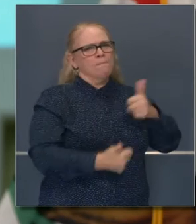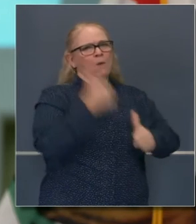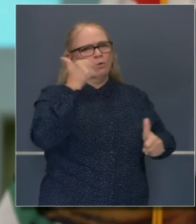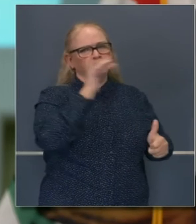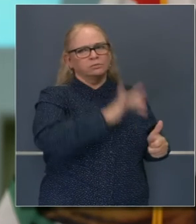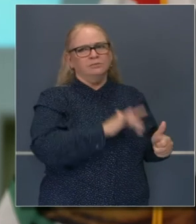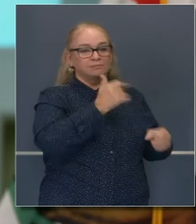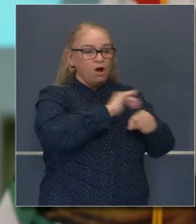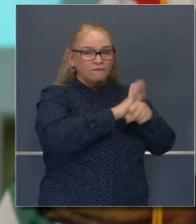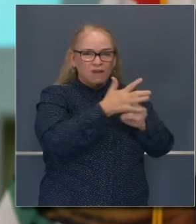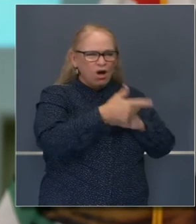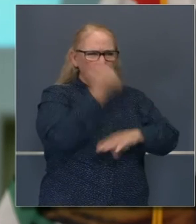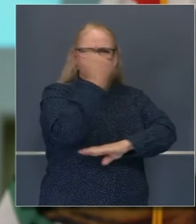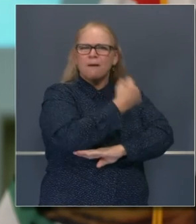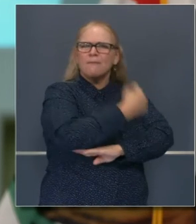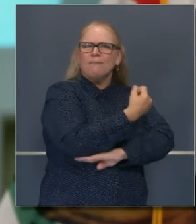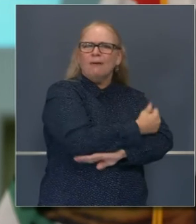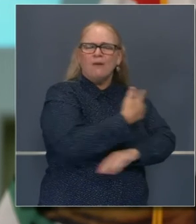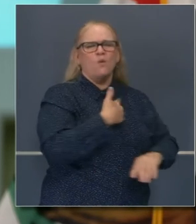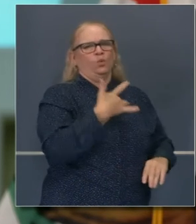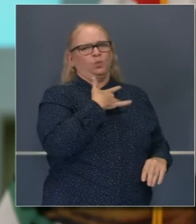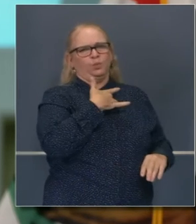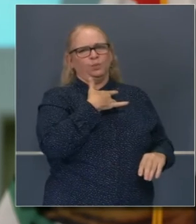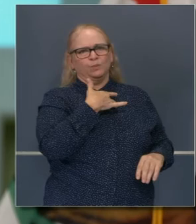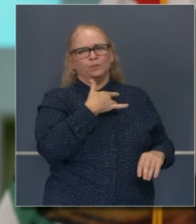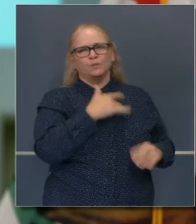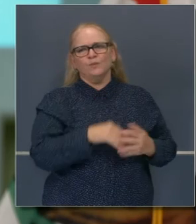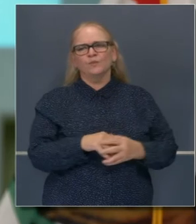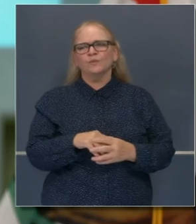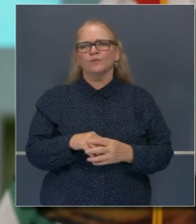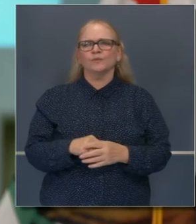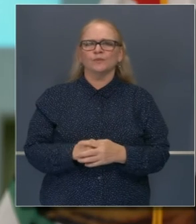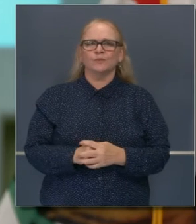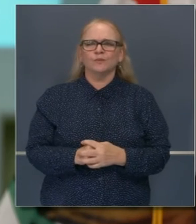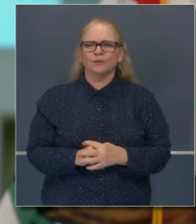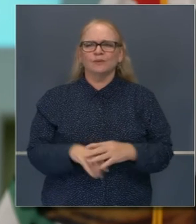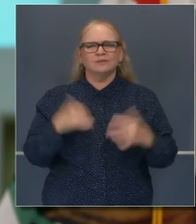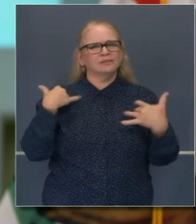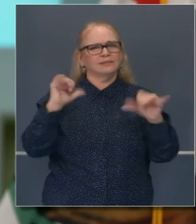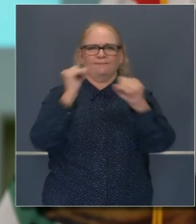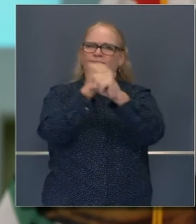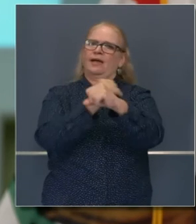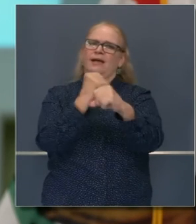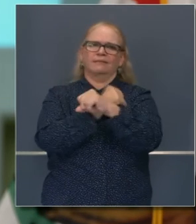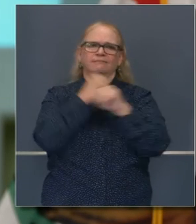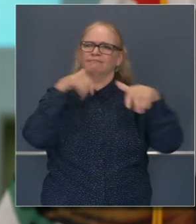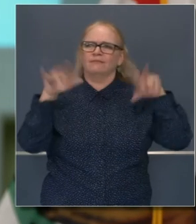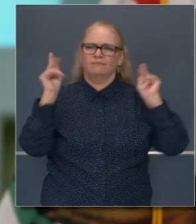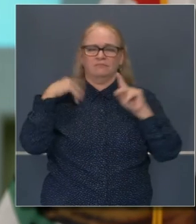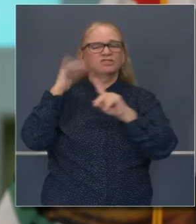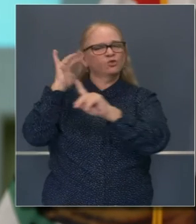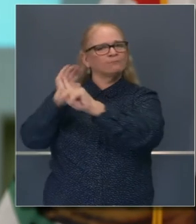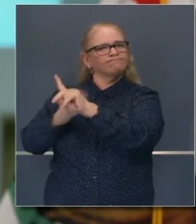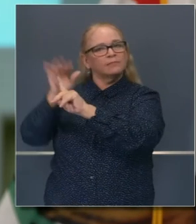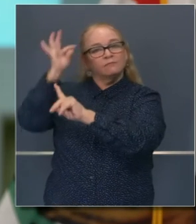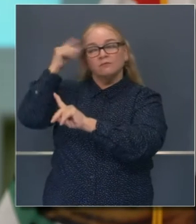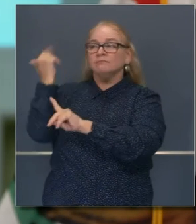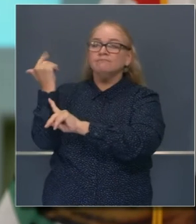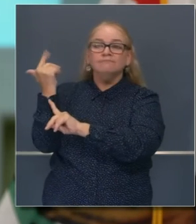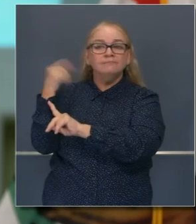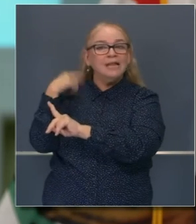esta pandemia, esta recesión en el estado de California. Así que esa causa continúa. Esa causa está clara.